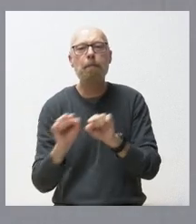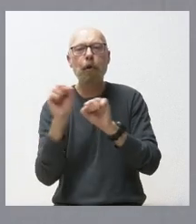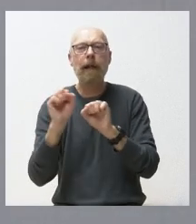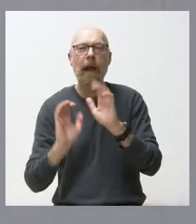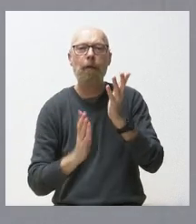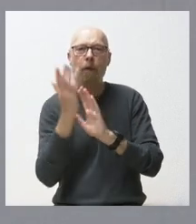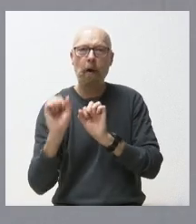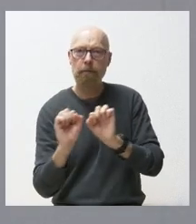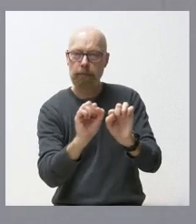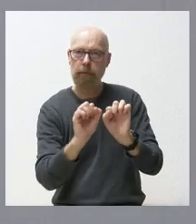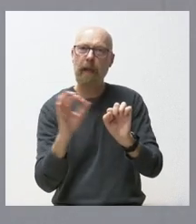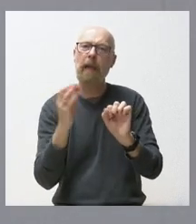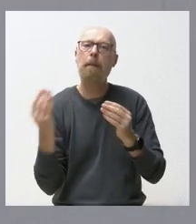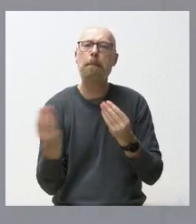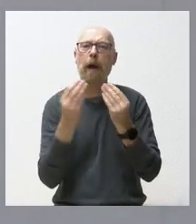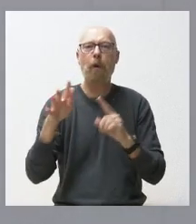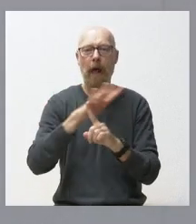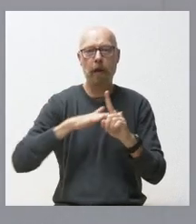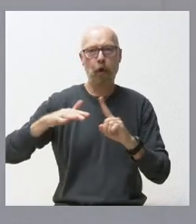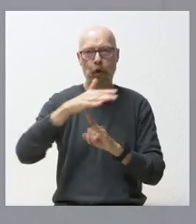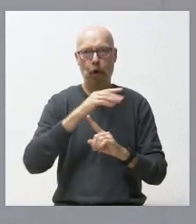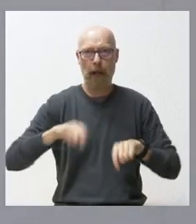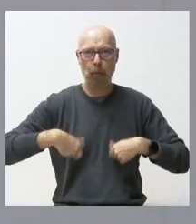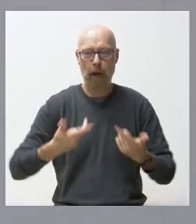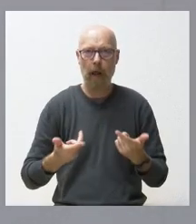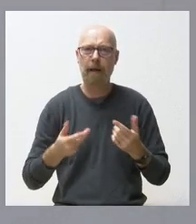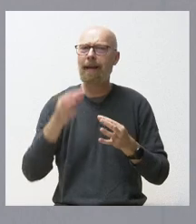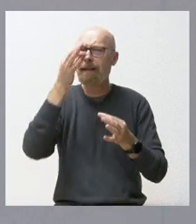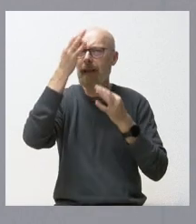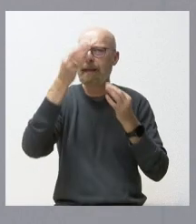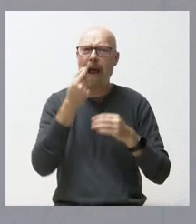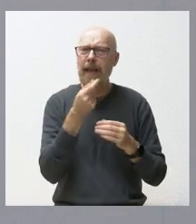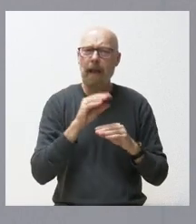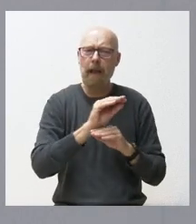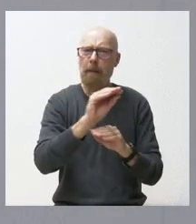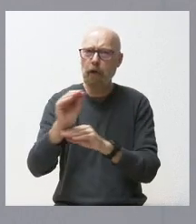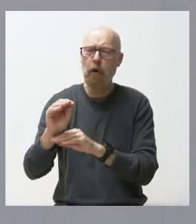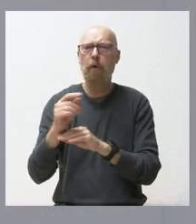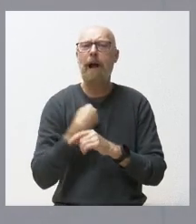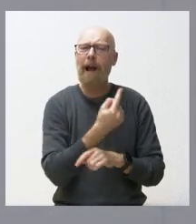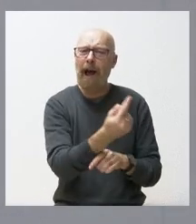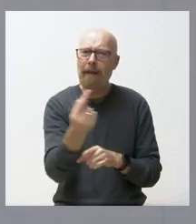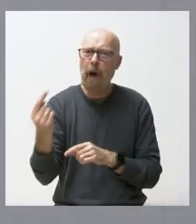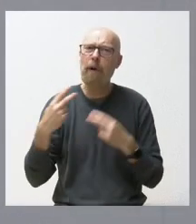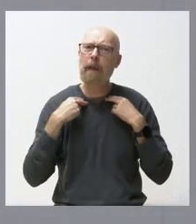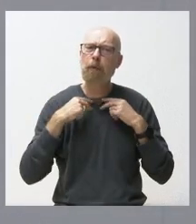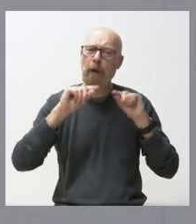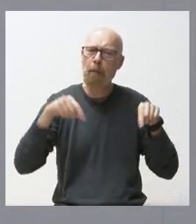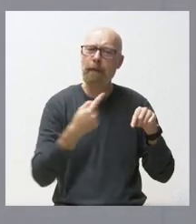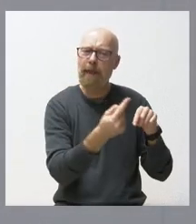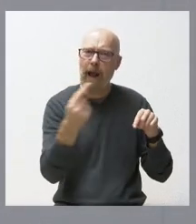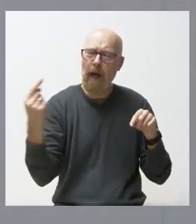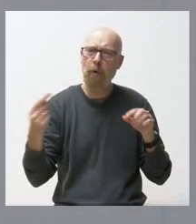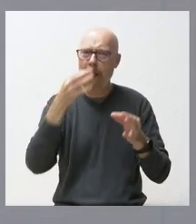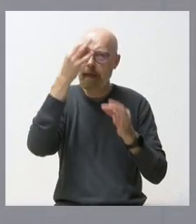mejorar el entorno natural. Tienen ustedes todo el detalle de estas inversiones y lo que corresponde a cada una de las diputaciones provinciales, incluido